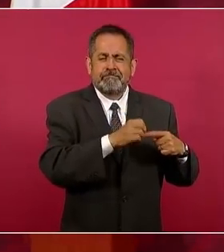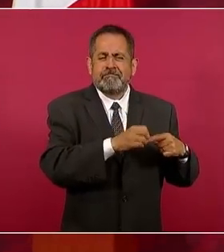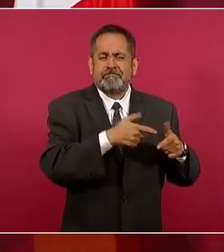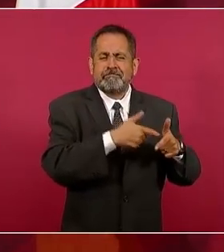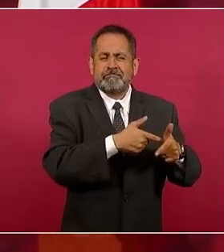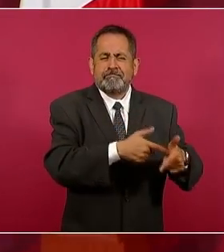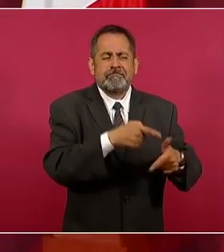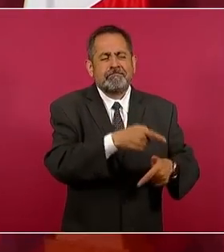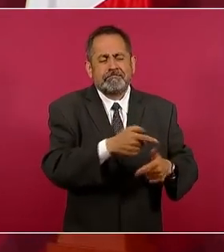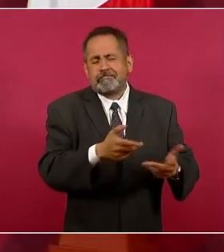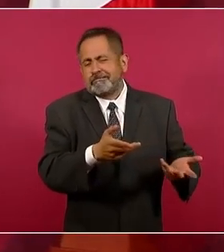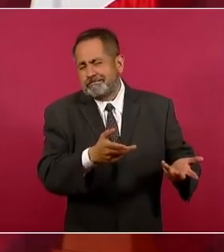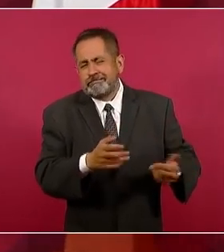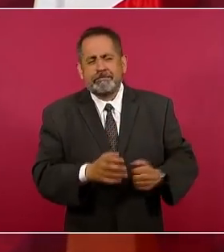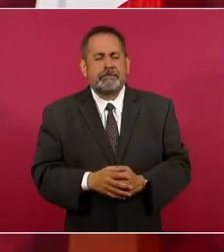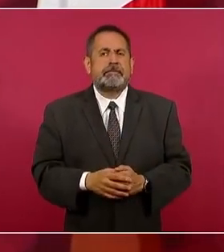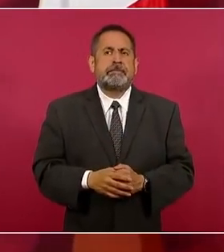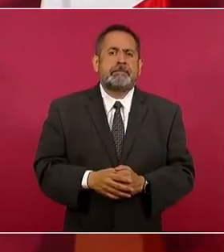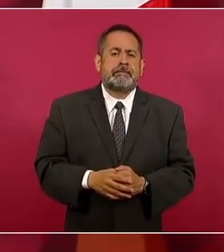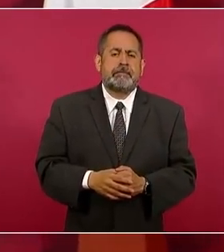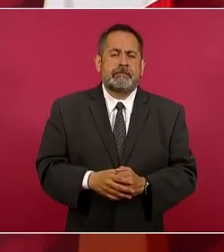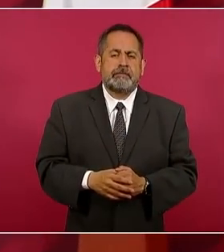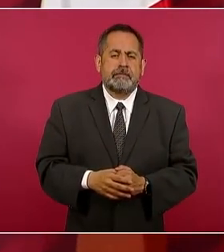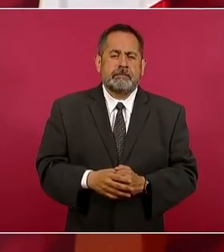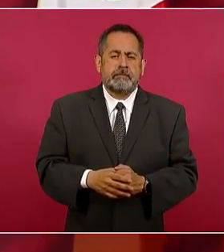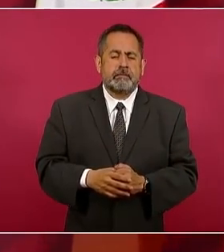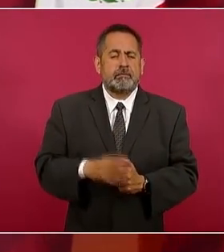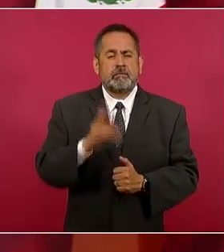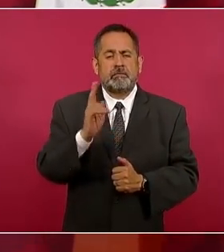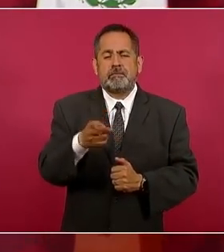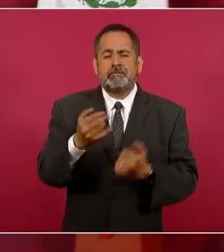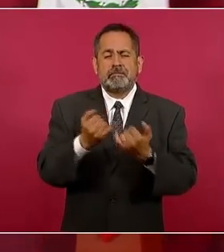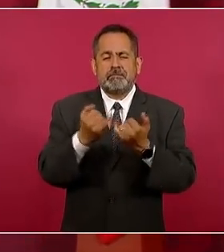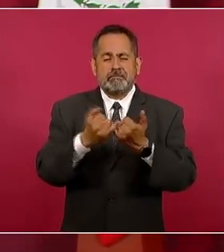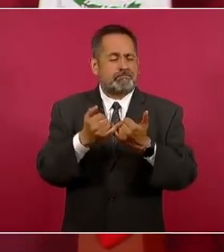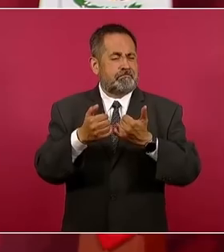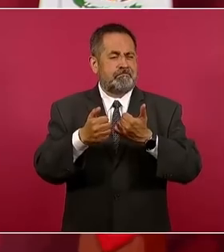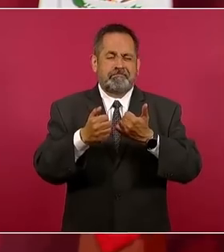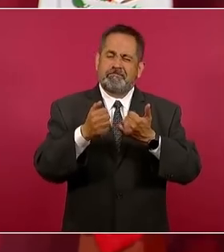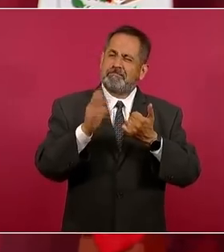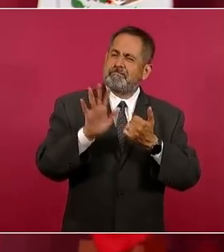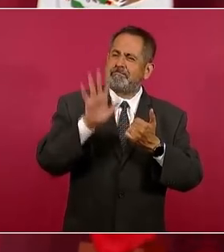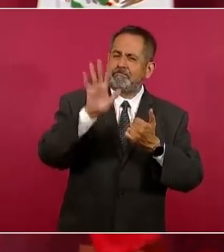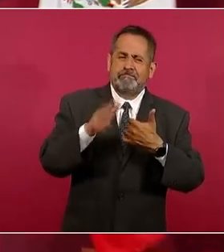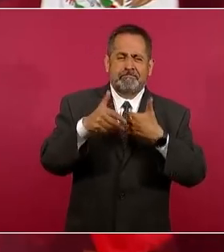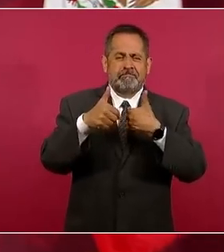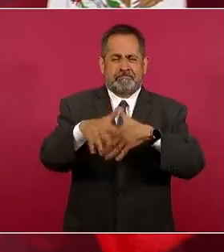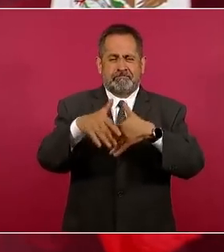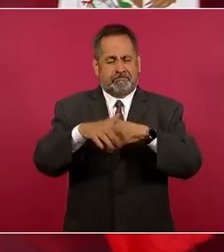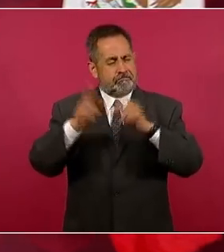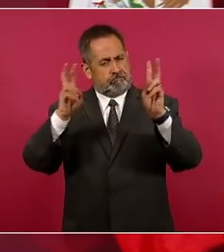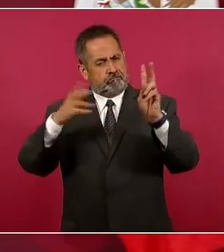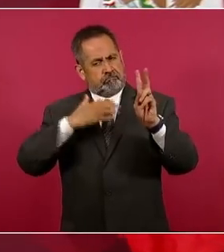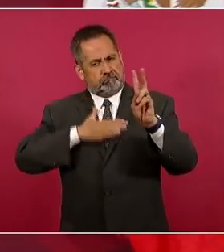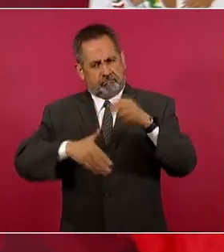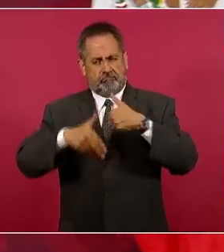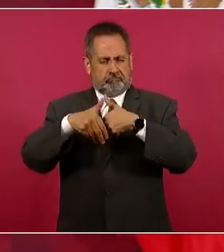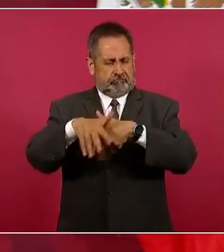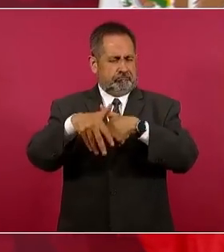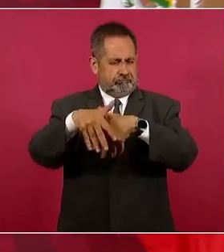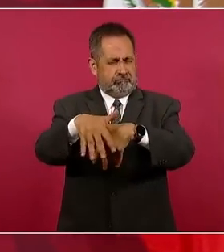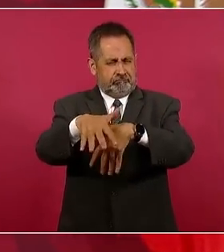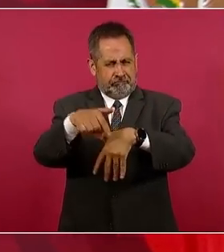Es como cuando hay una manifestación muy justa en defensa